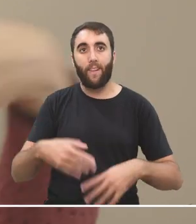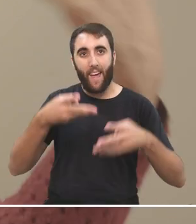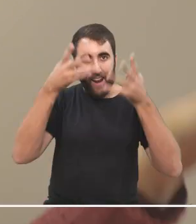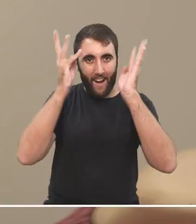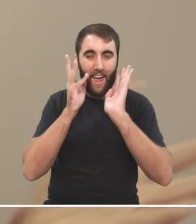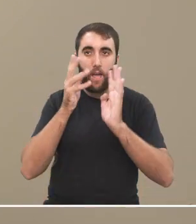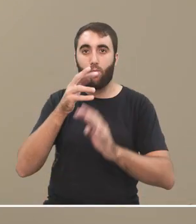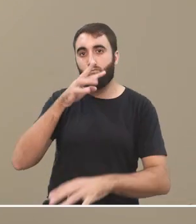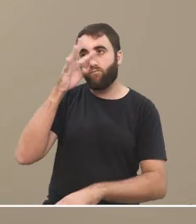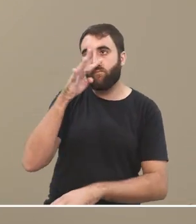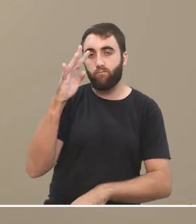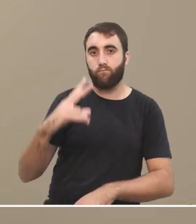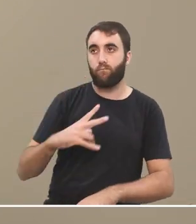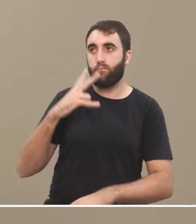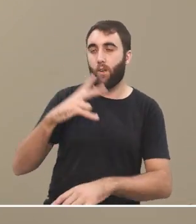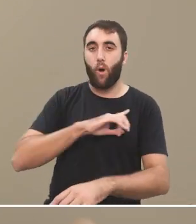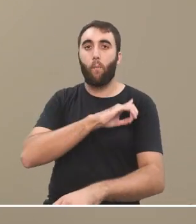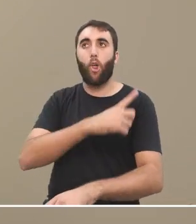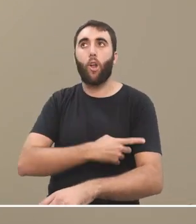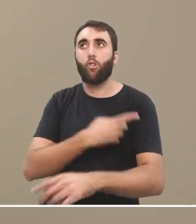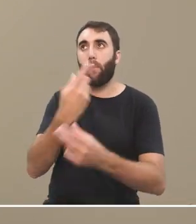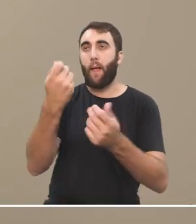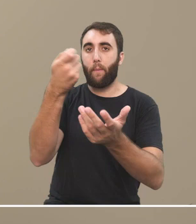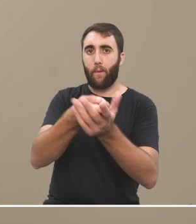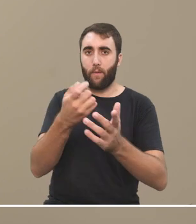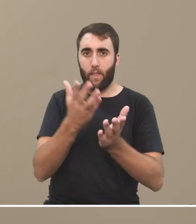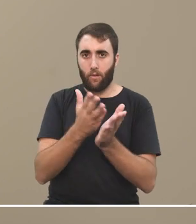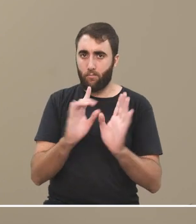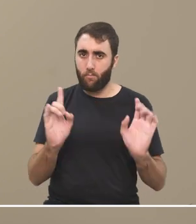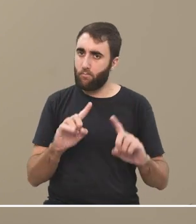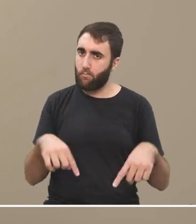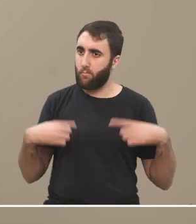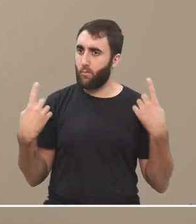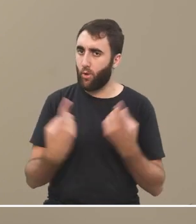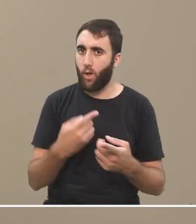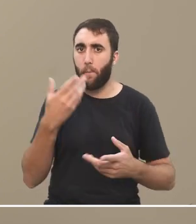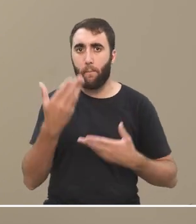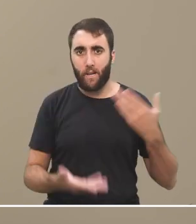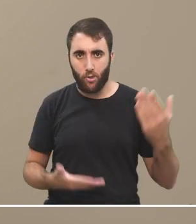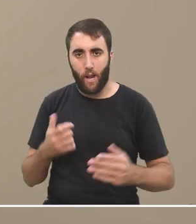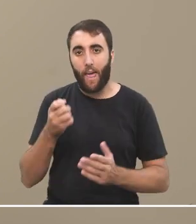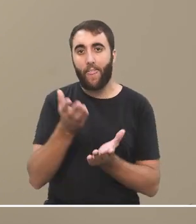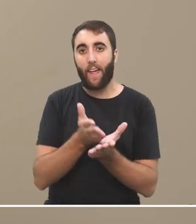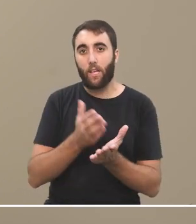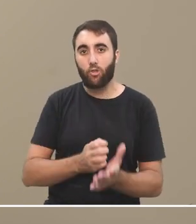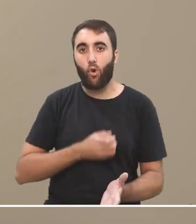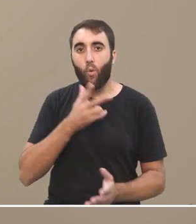los aristócratas la corte en fin o los poderosos son los que tienen plata para pagarlo sino que hay una serie de